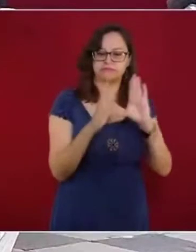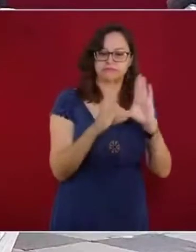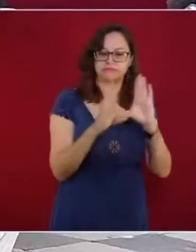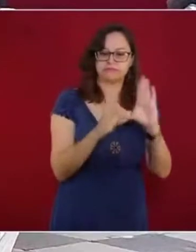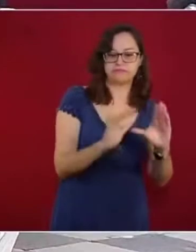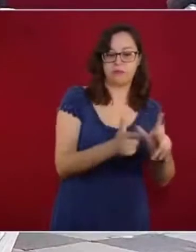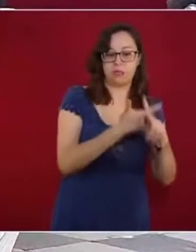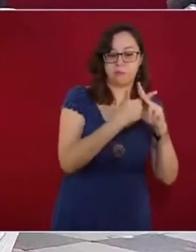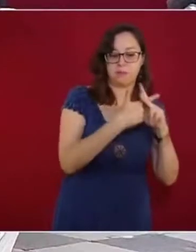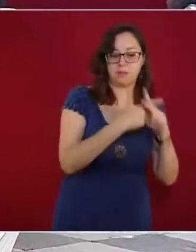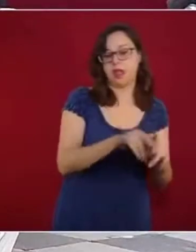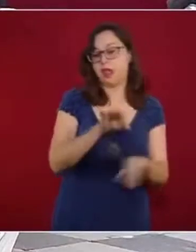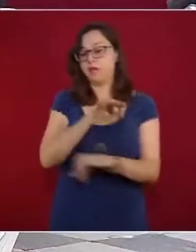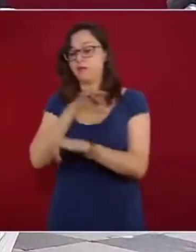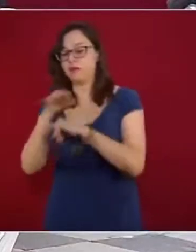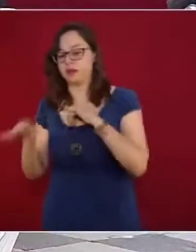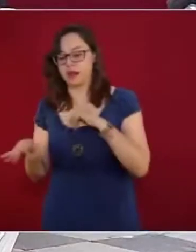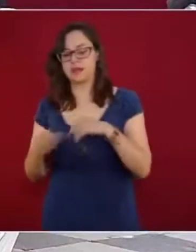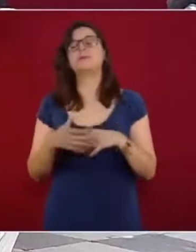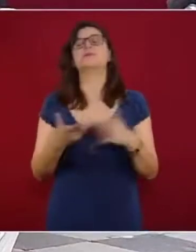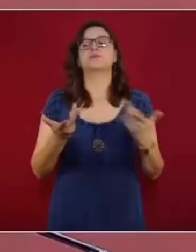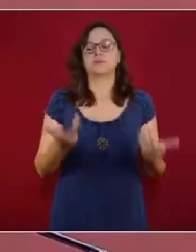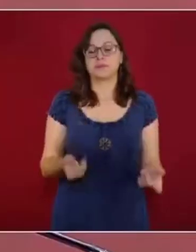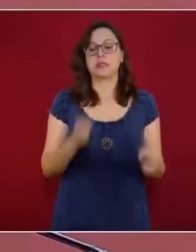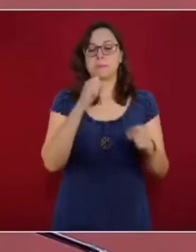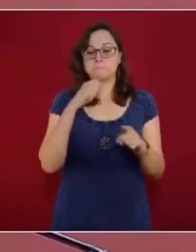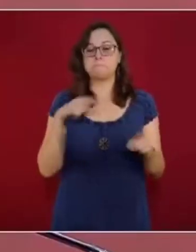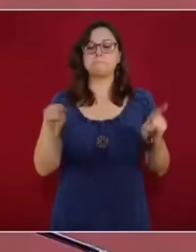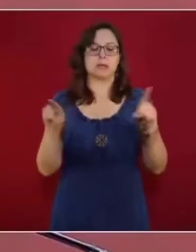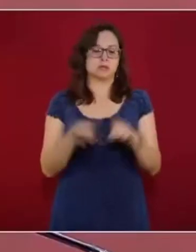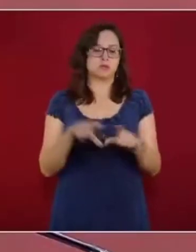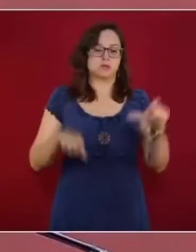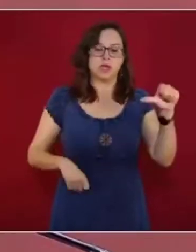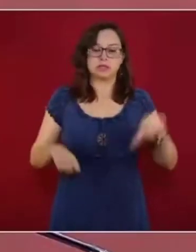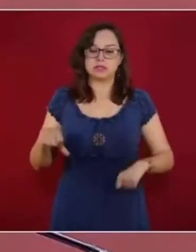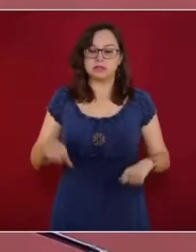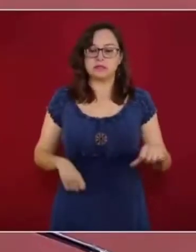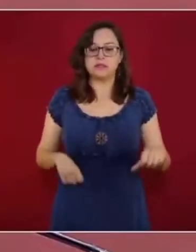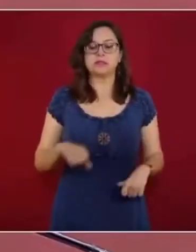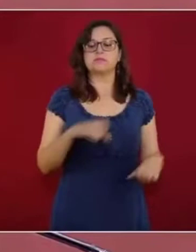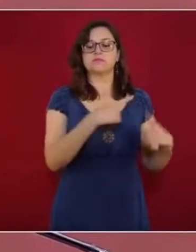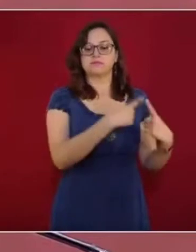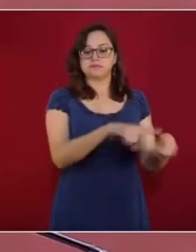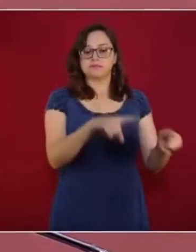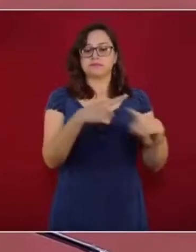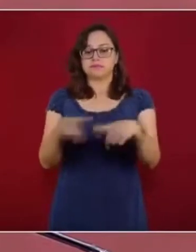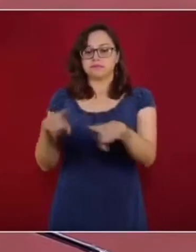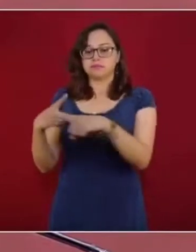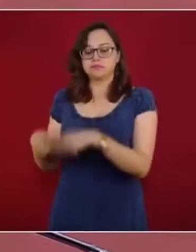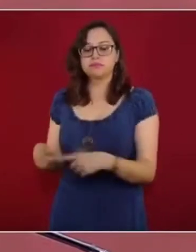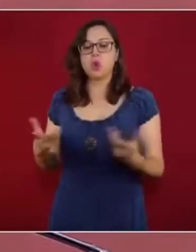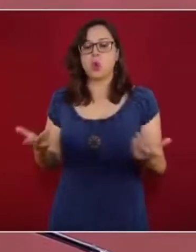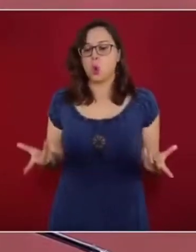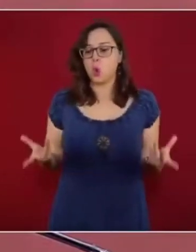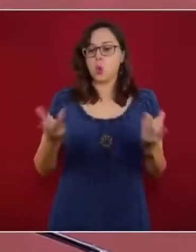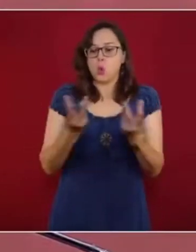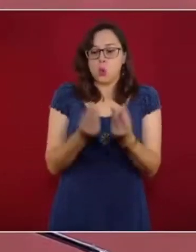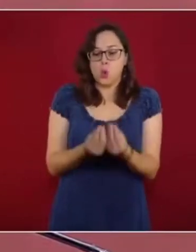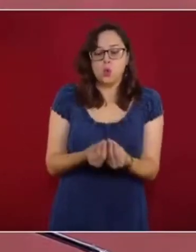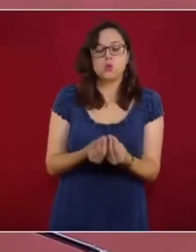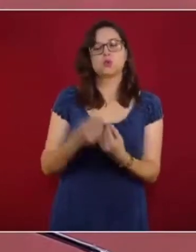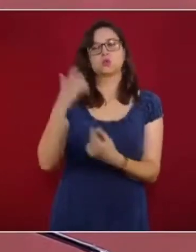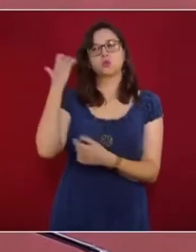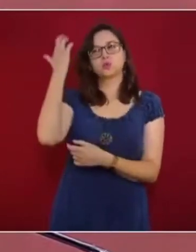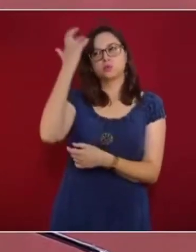llevarán a cabo acciones articuladas entre sí y con herramientas diversificadas, promoviendo el análisis y la reflexión